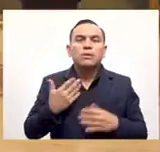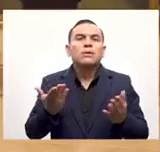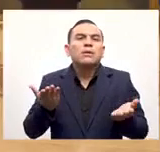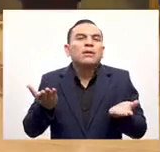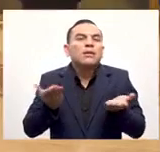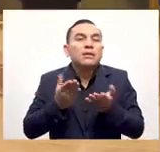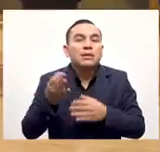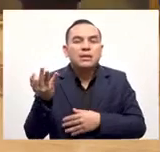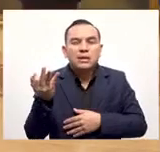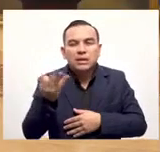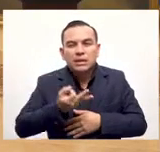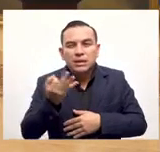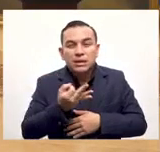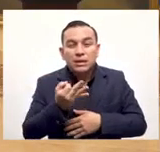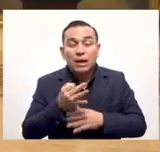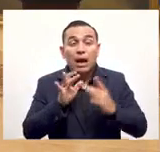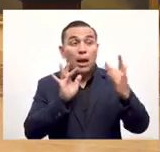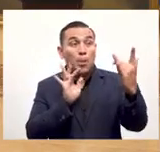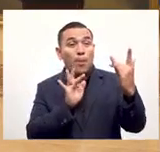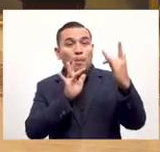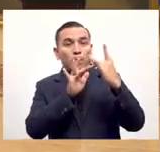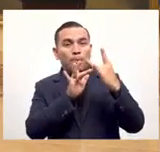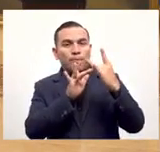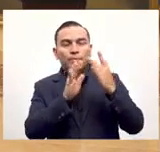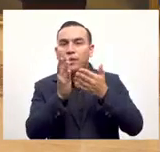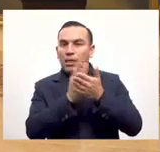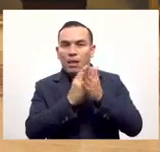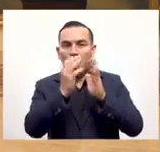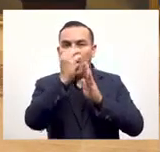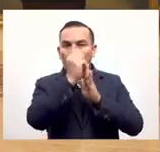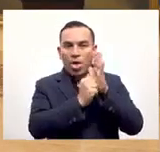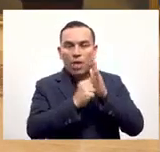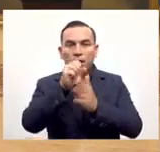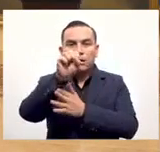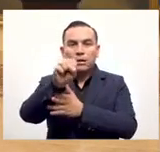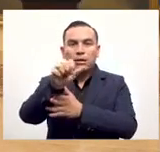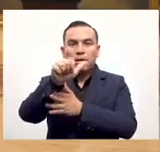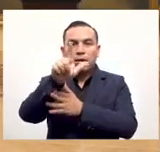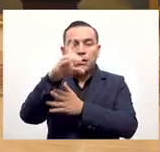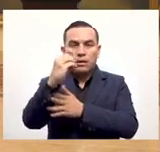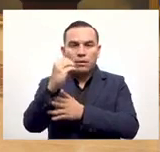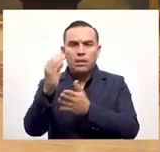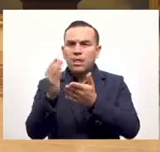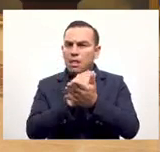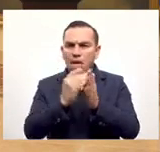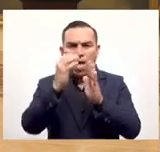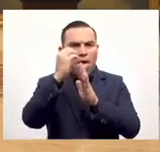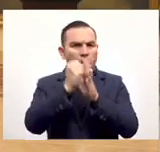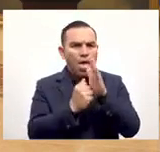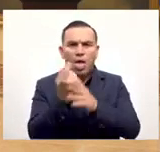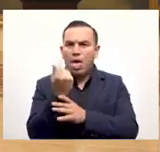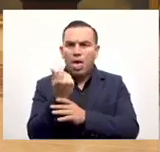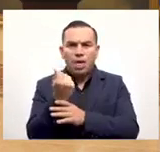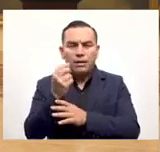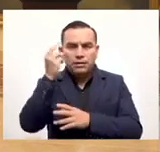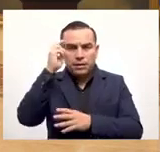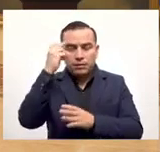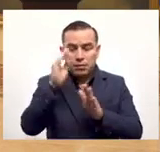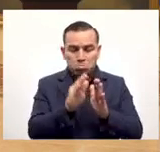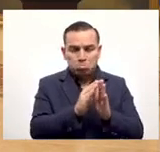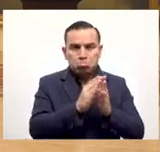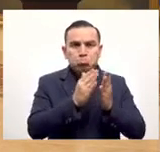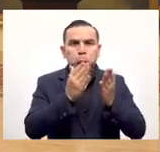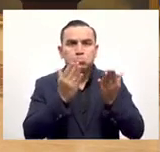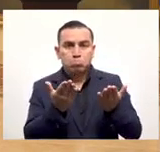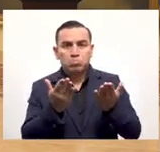cobertura y lo único que se necesita es que haya señal, no consume saldo, el app no gasta dinero, simplemente se abre